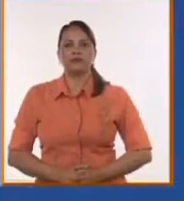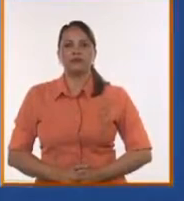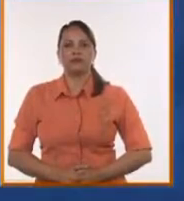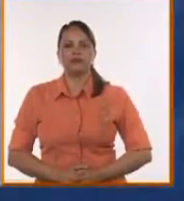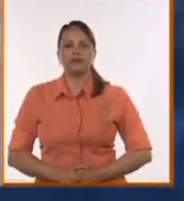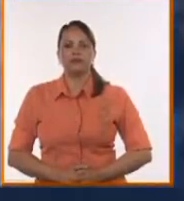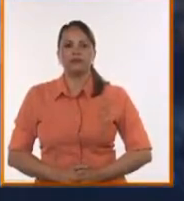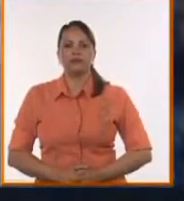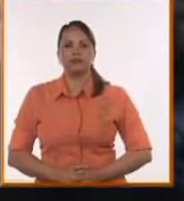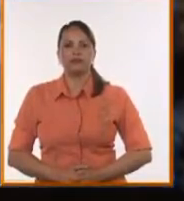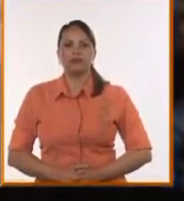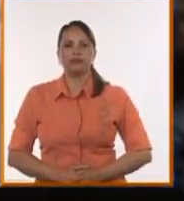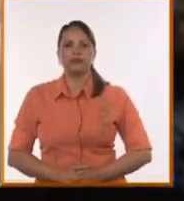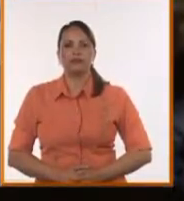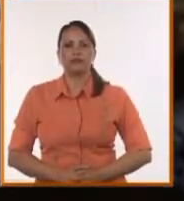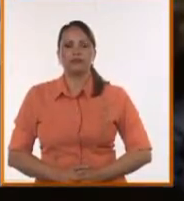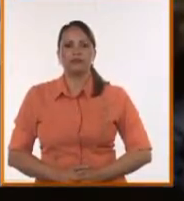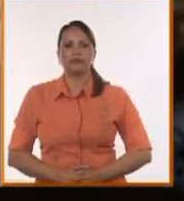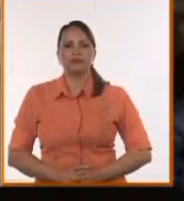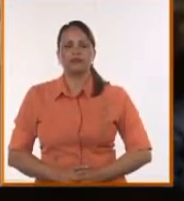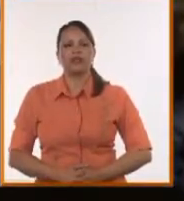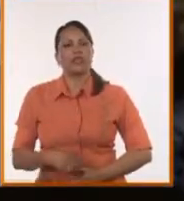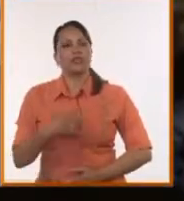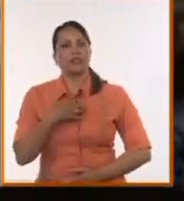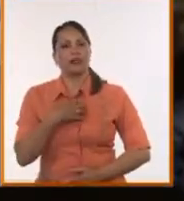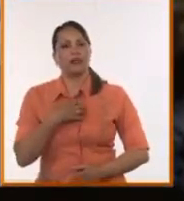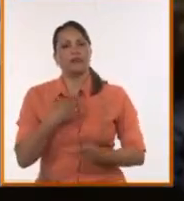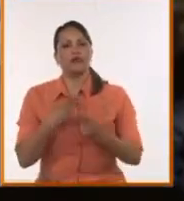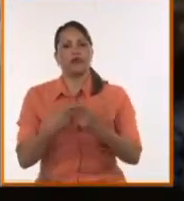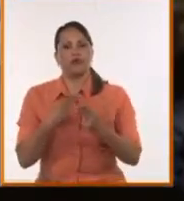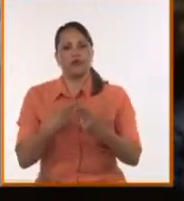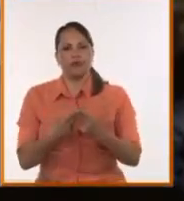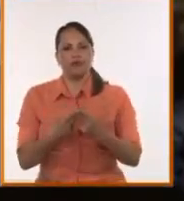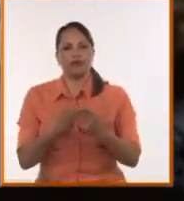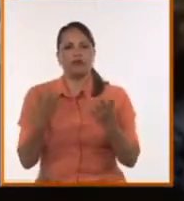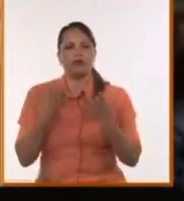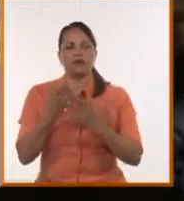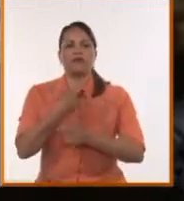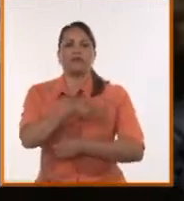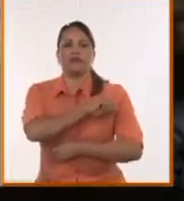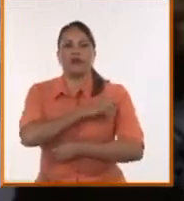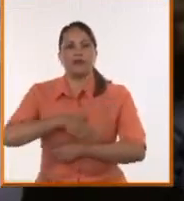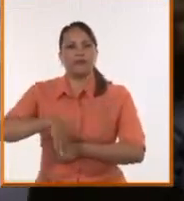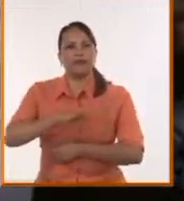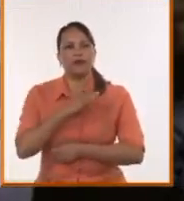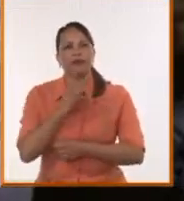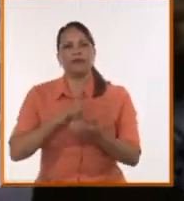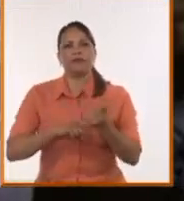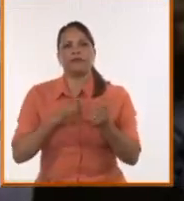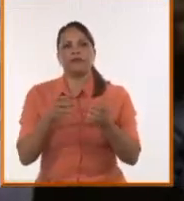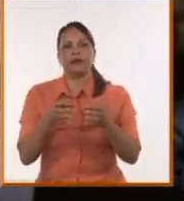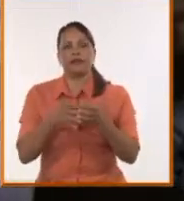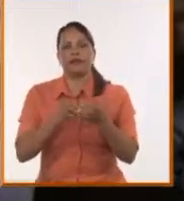Por la confianza que hay entre nuestro pueblo, las entidades del partido, el gobierno